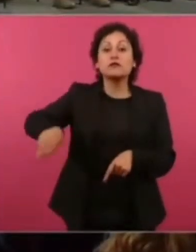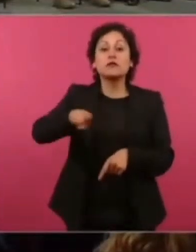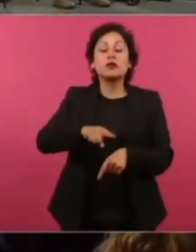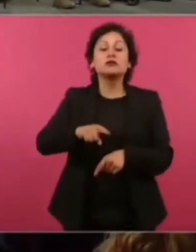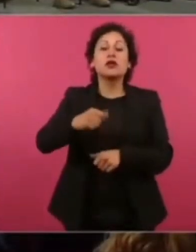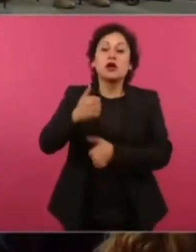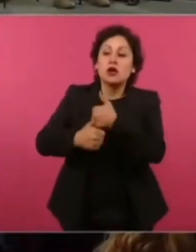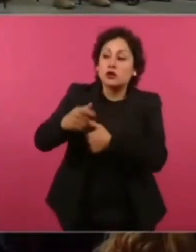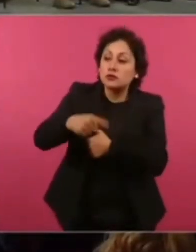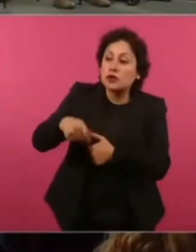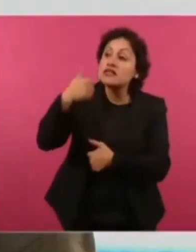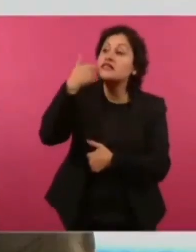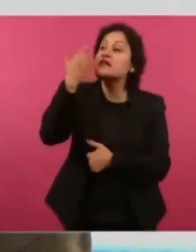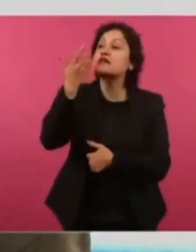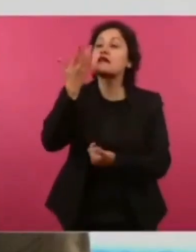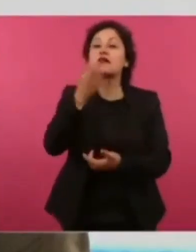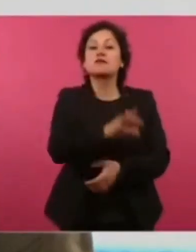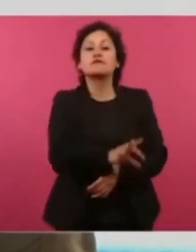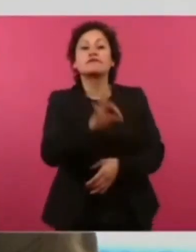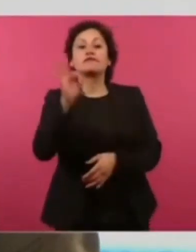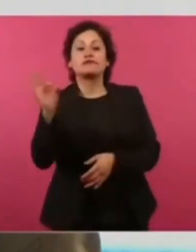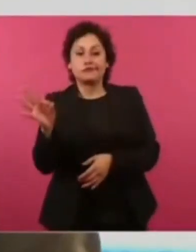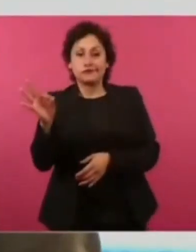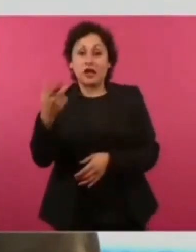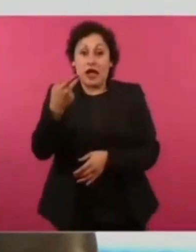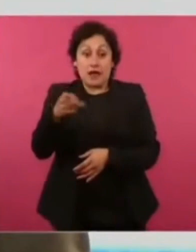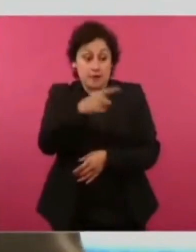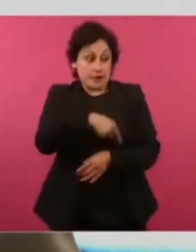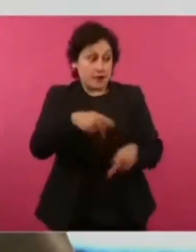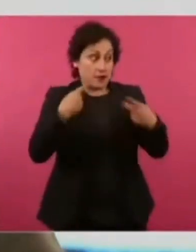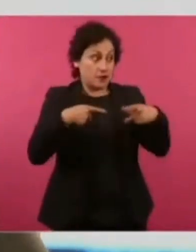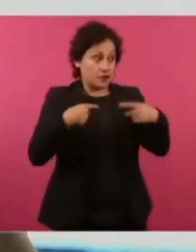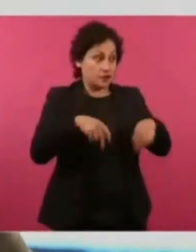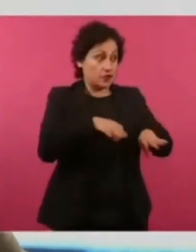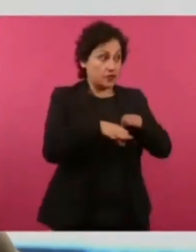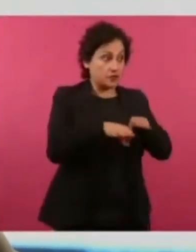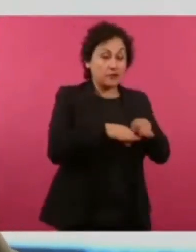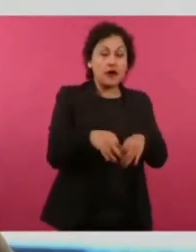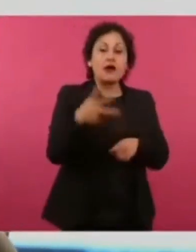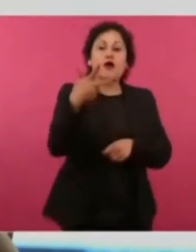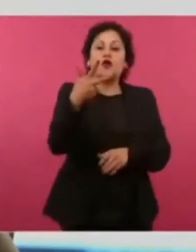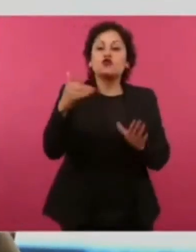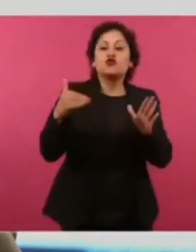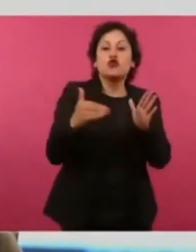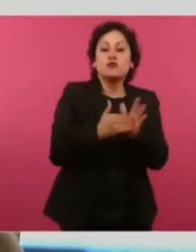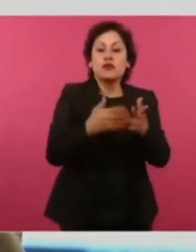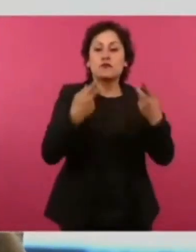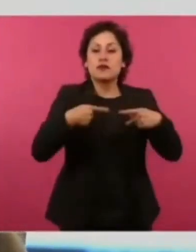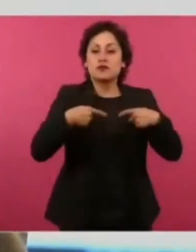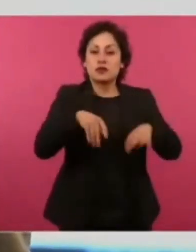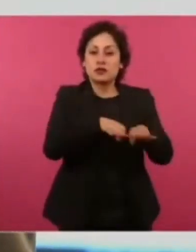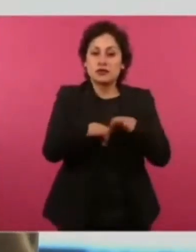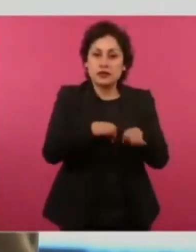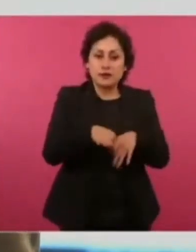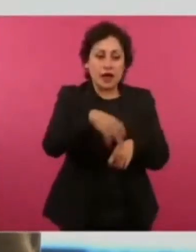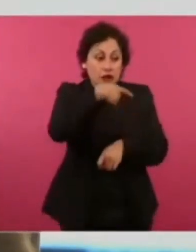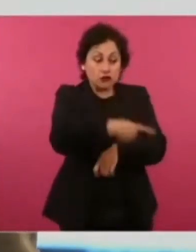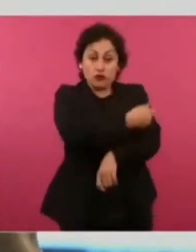dejando en el desamparo a ocho mil quinientos trabajadores y sus familias.